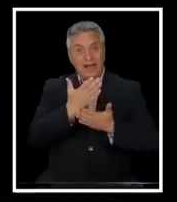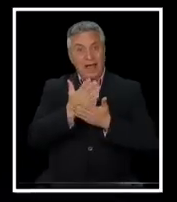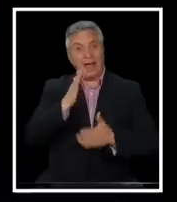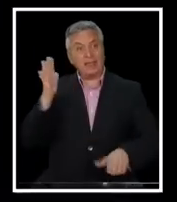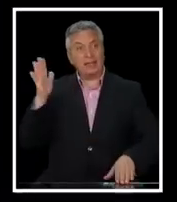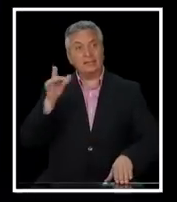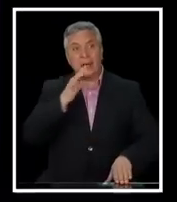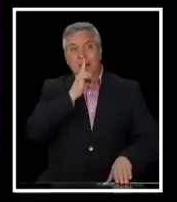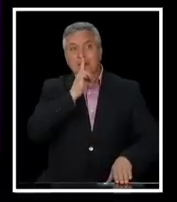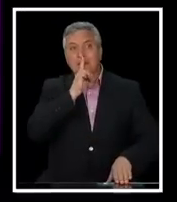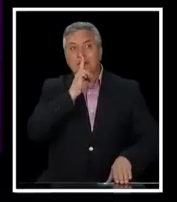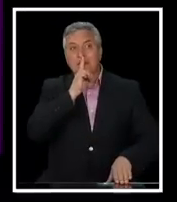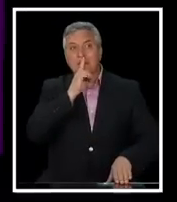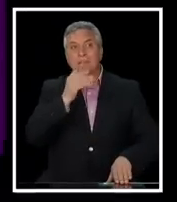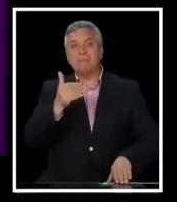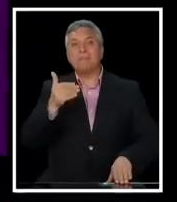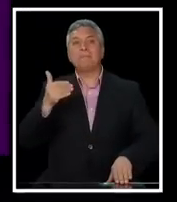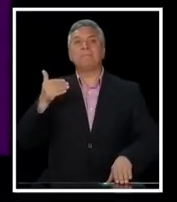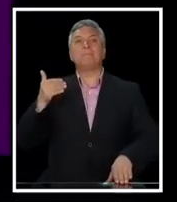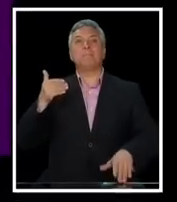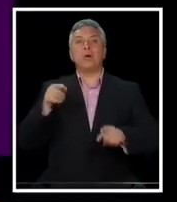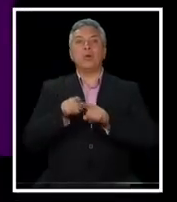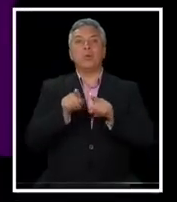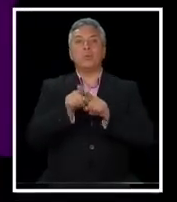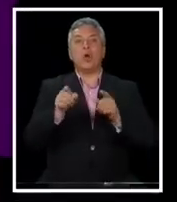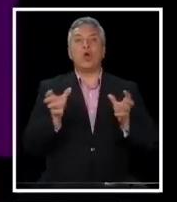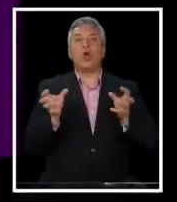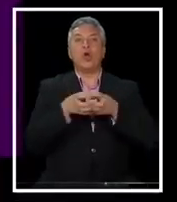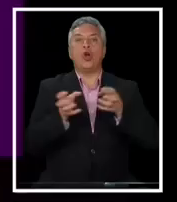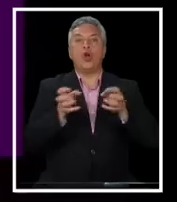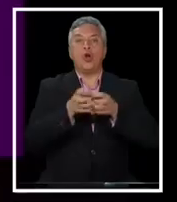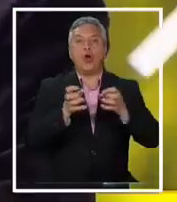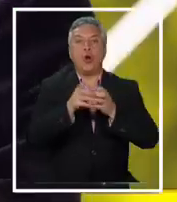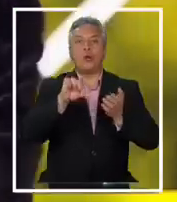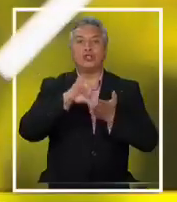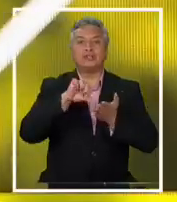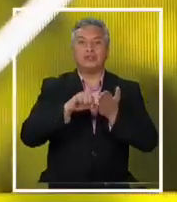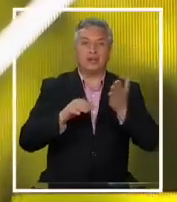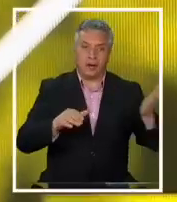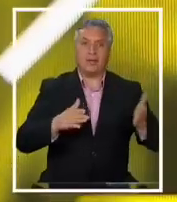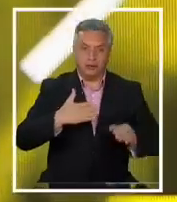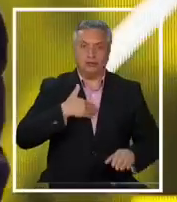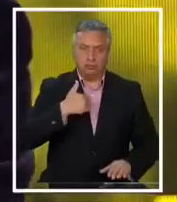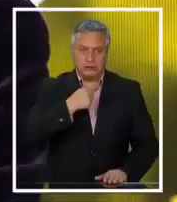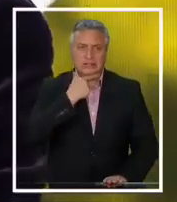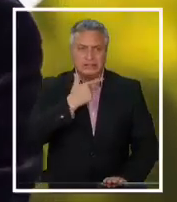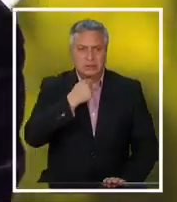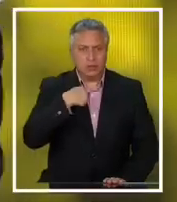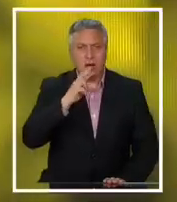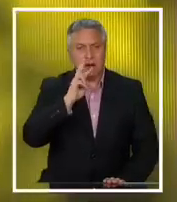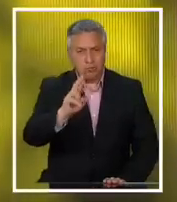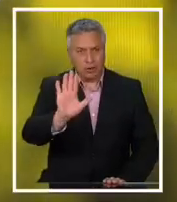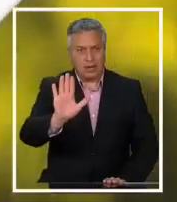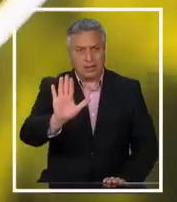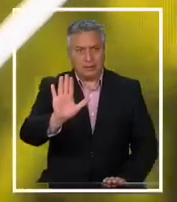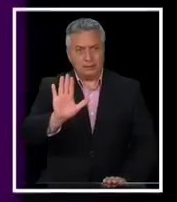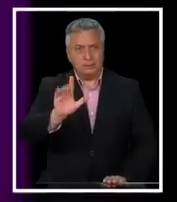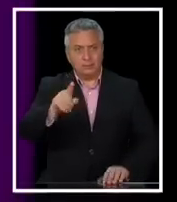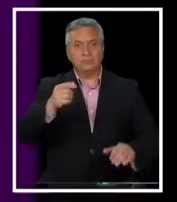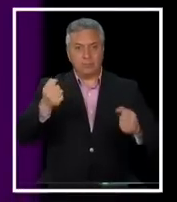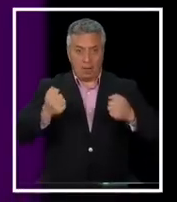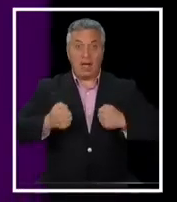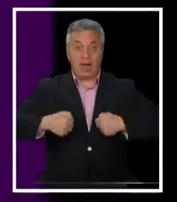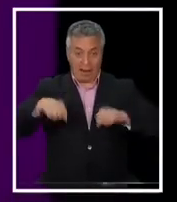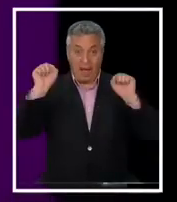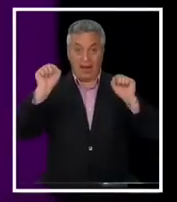calladita, silente, detrás de grupos de personas que conforman a la centro izquierda. Quiero responder, Matías. Y va a ganar el